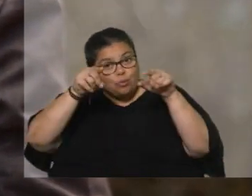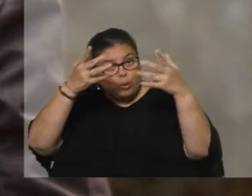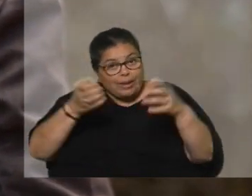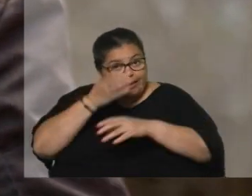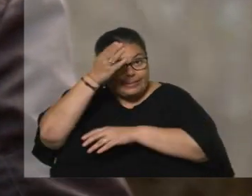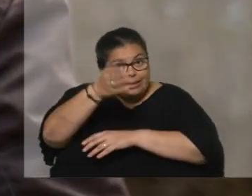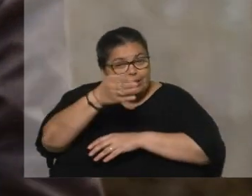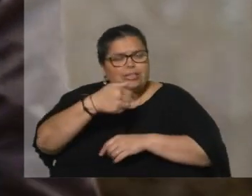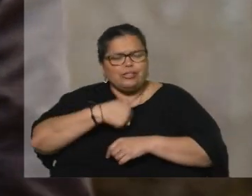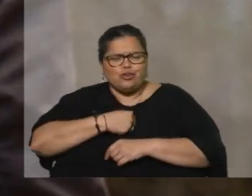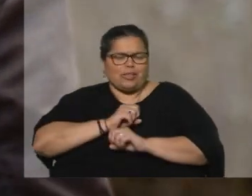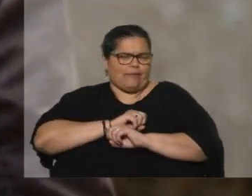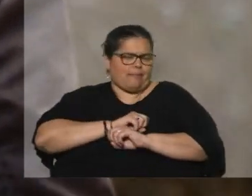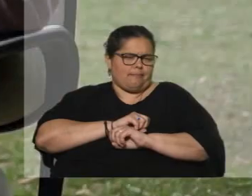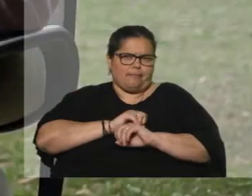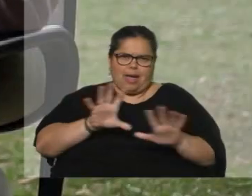Y yo la estaba pasando mal.